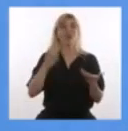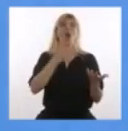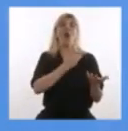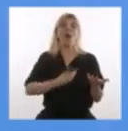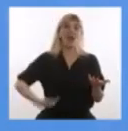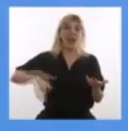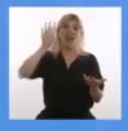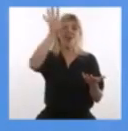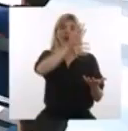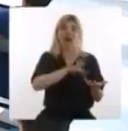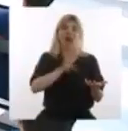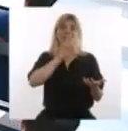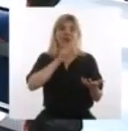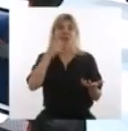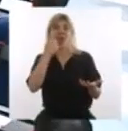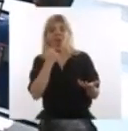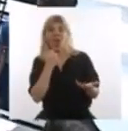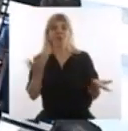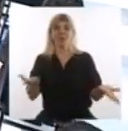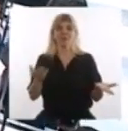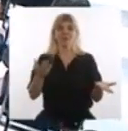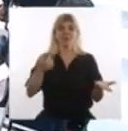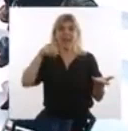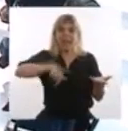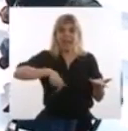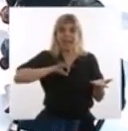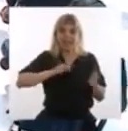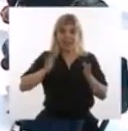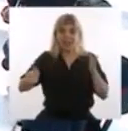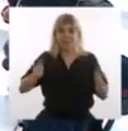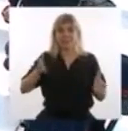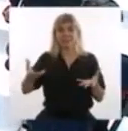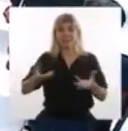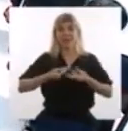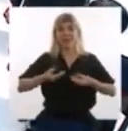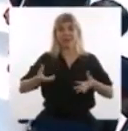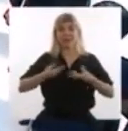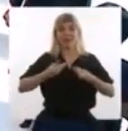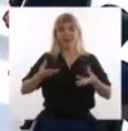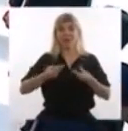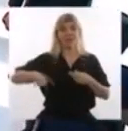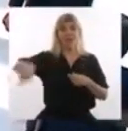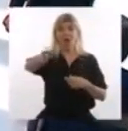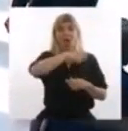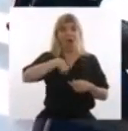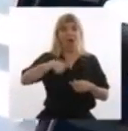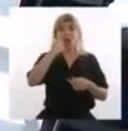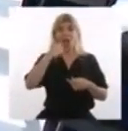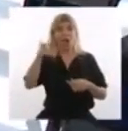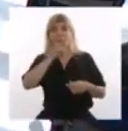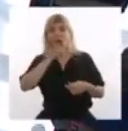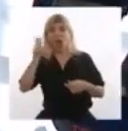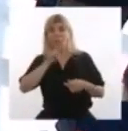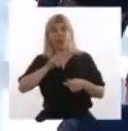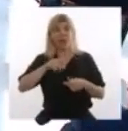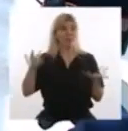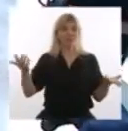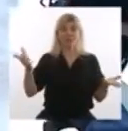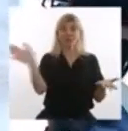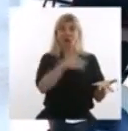nos han ayudado mucho, todos y todas, sin excepción. La verdad es que han trabajado